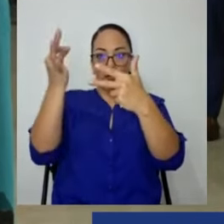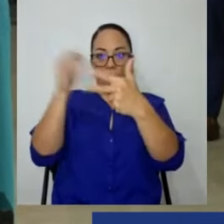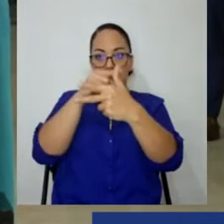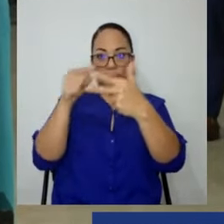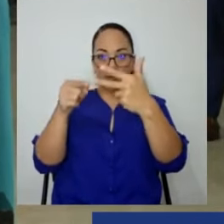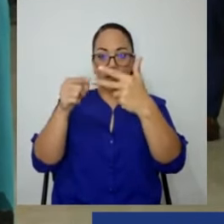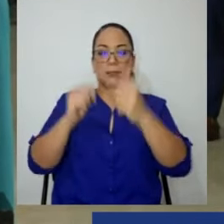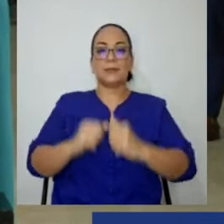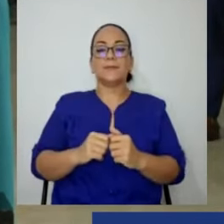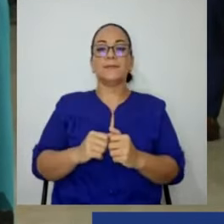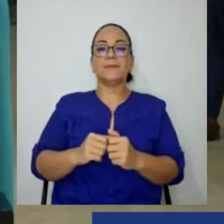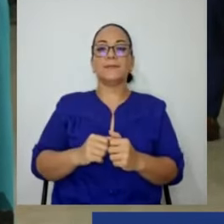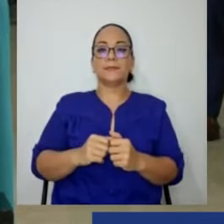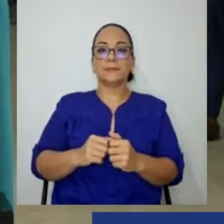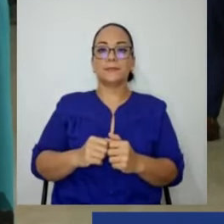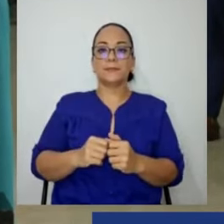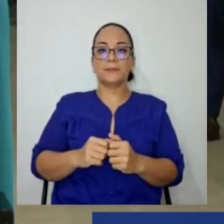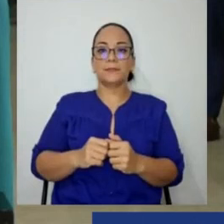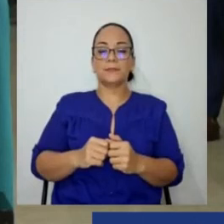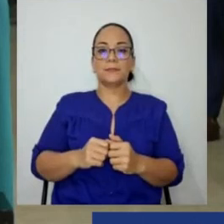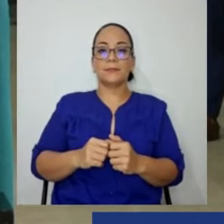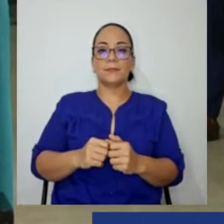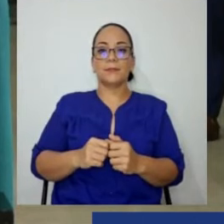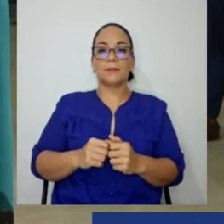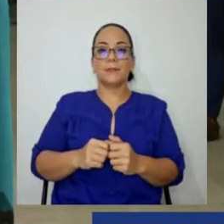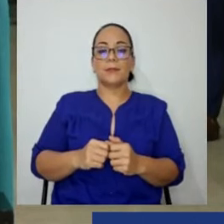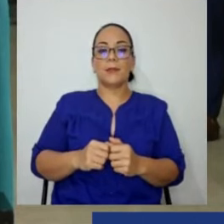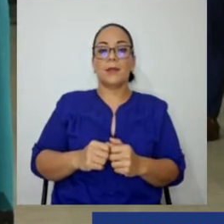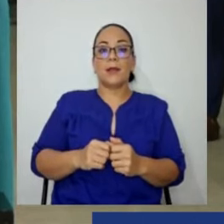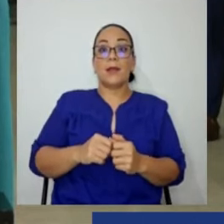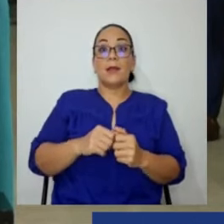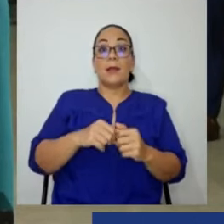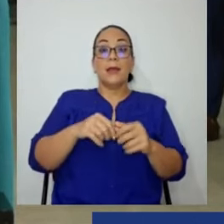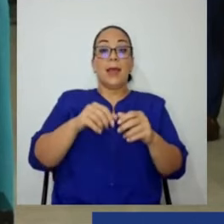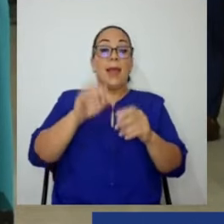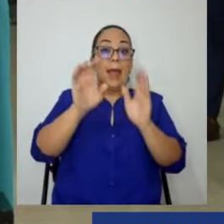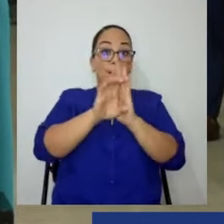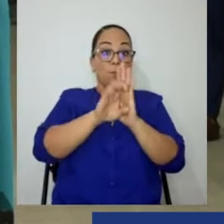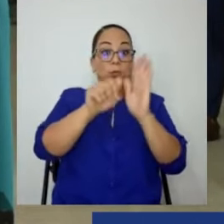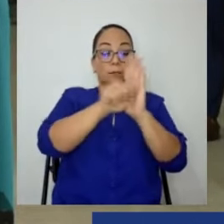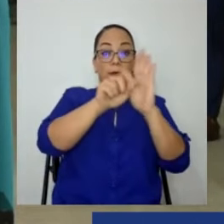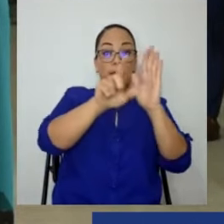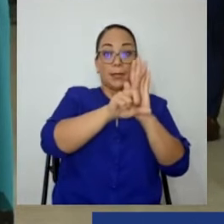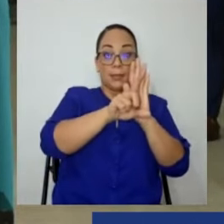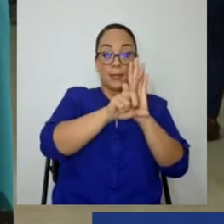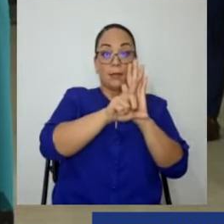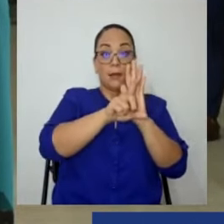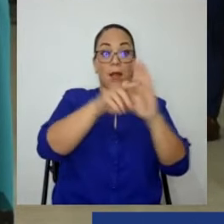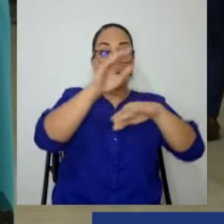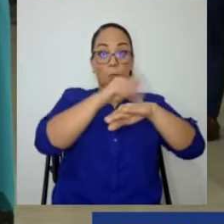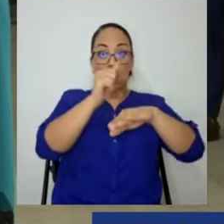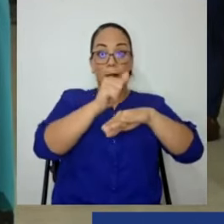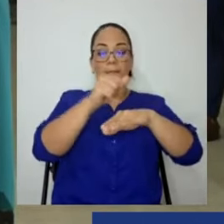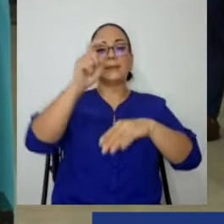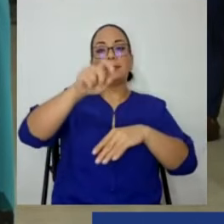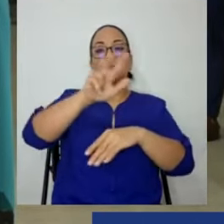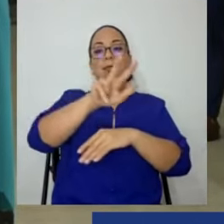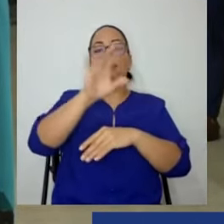Si la Asamblea Legislativa lo fuera a convocar, se necesitan 38 votos para